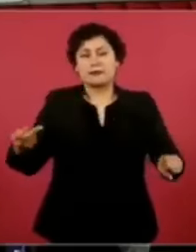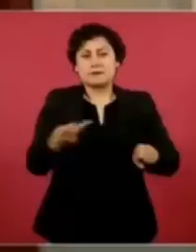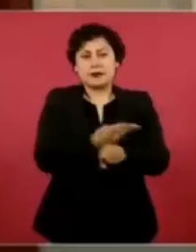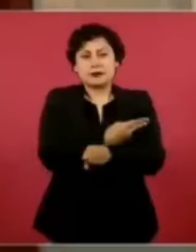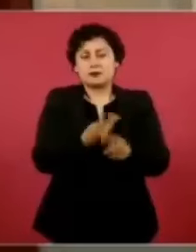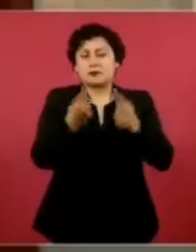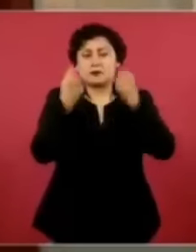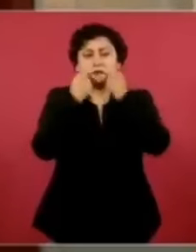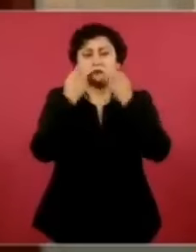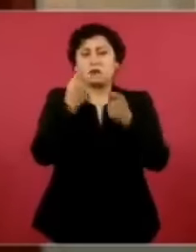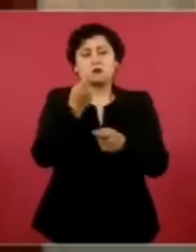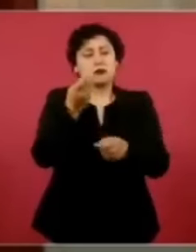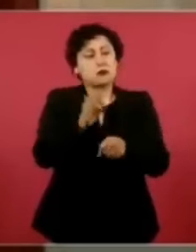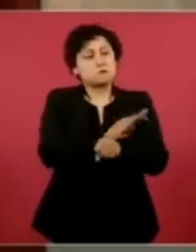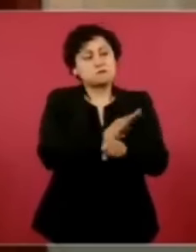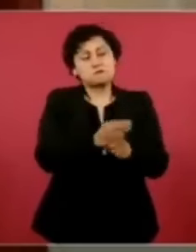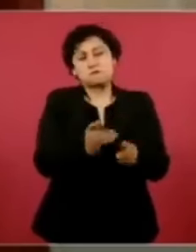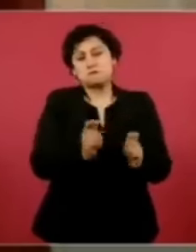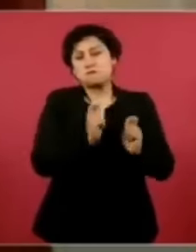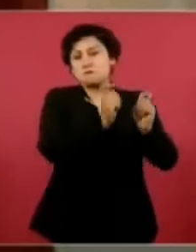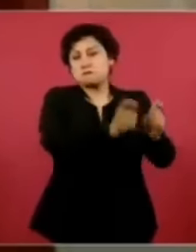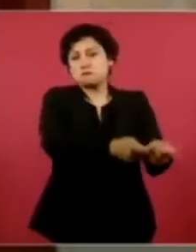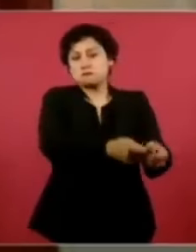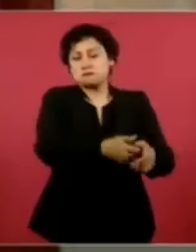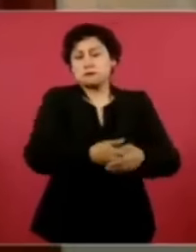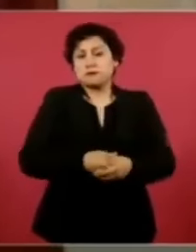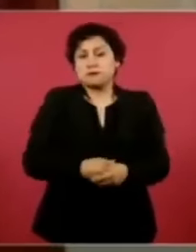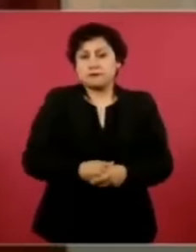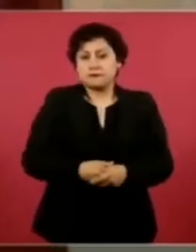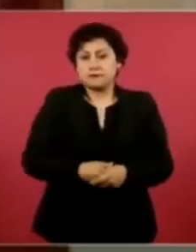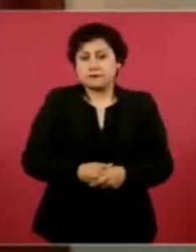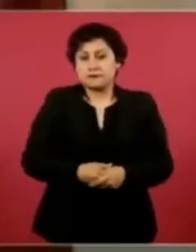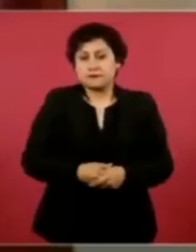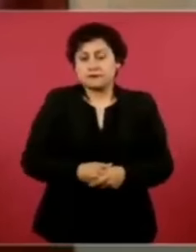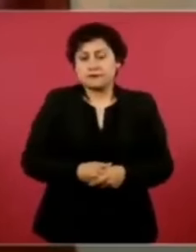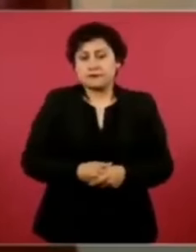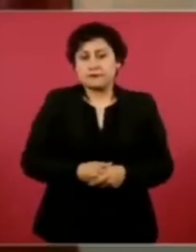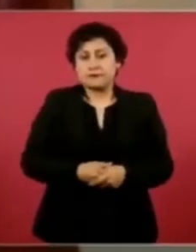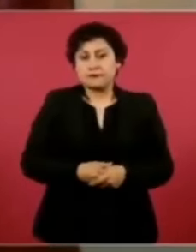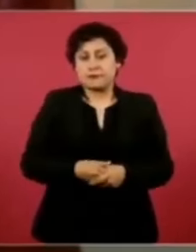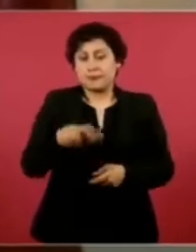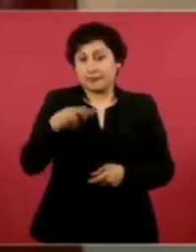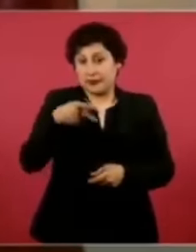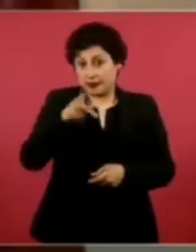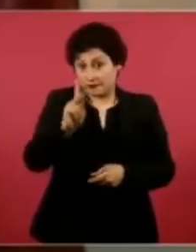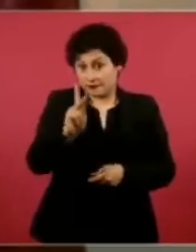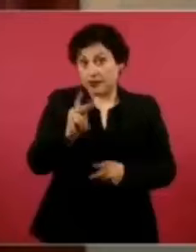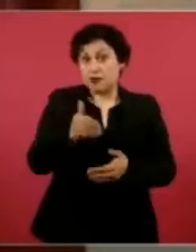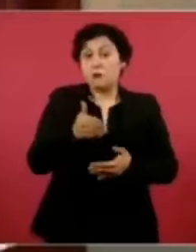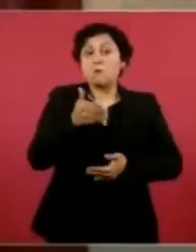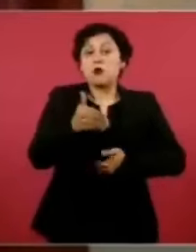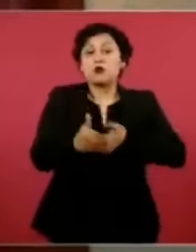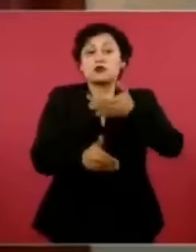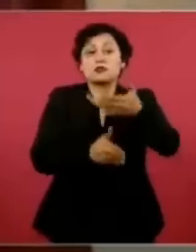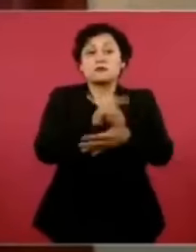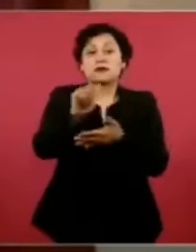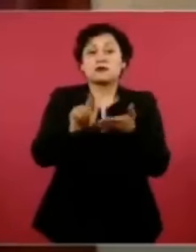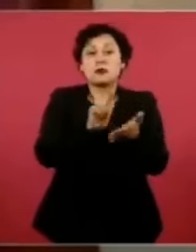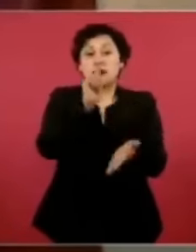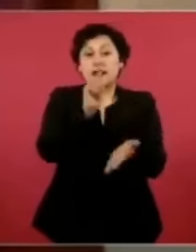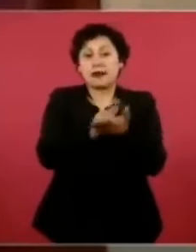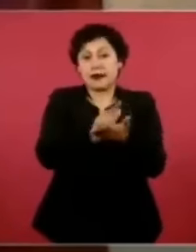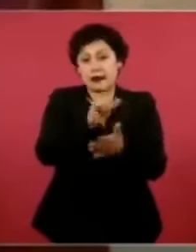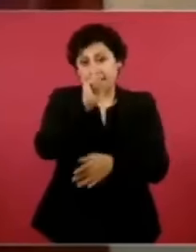no puede, no fue reclamado bajo el procedimiento legal establecido.